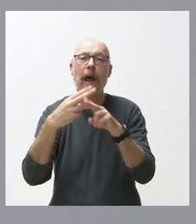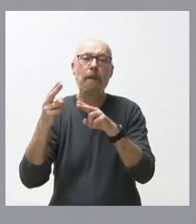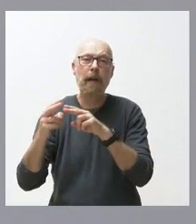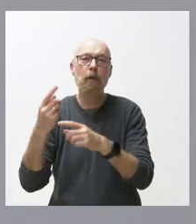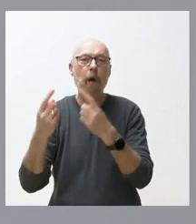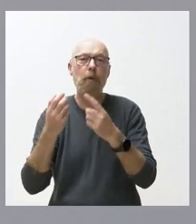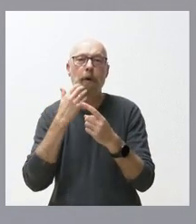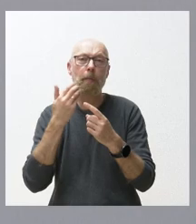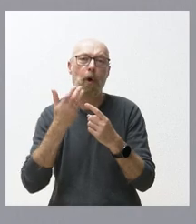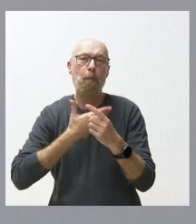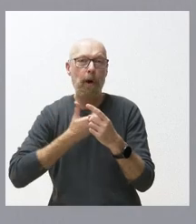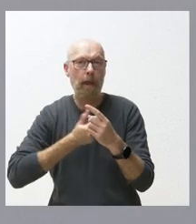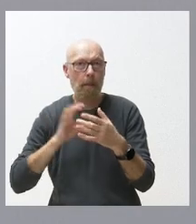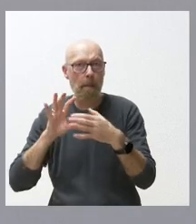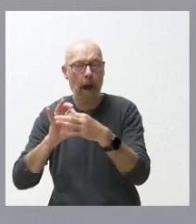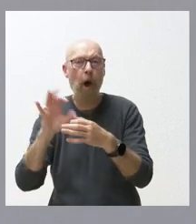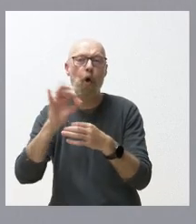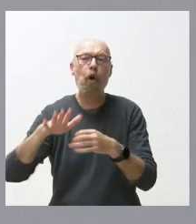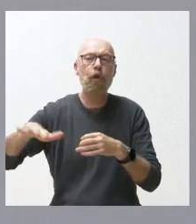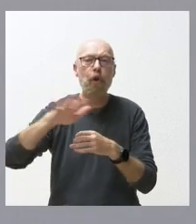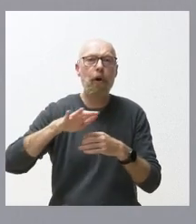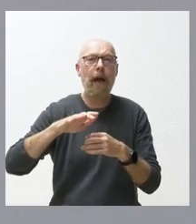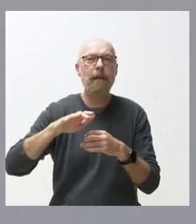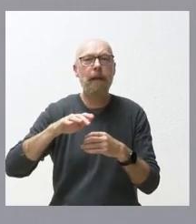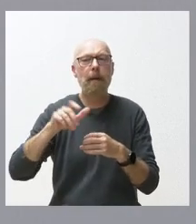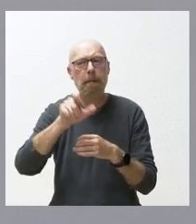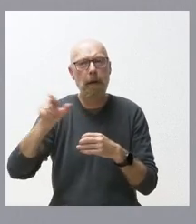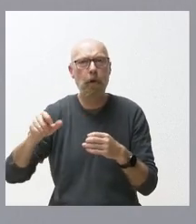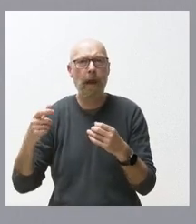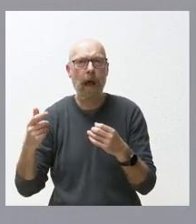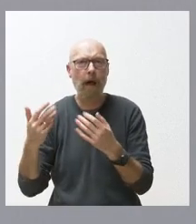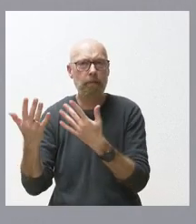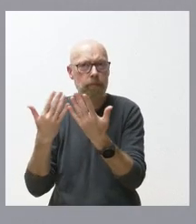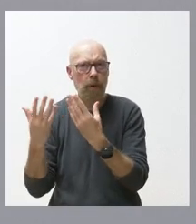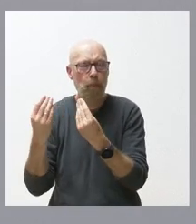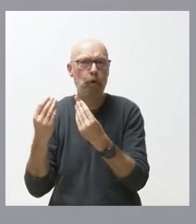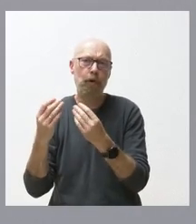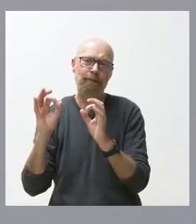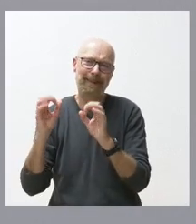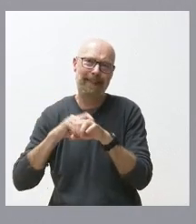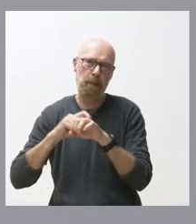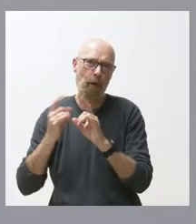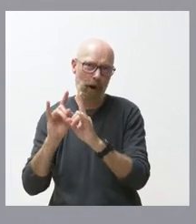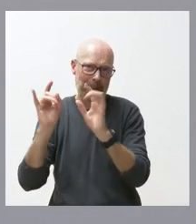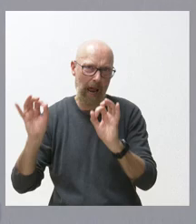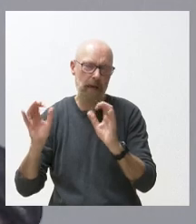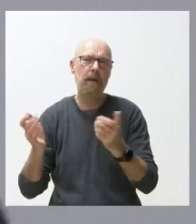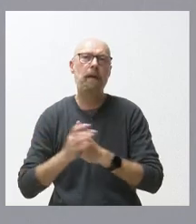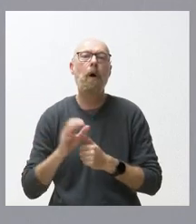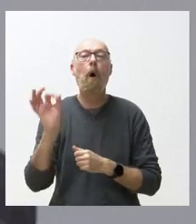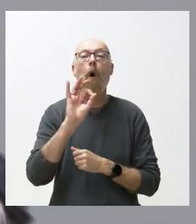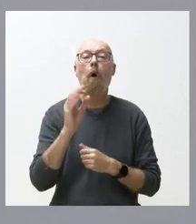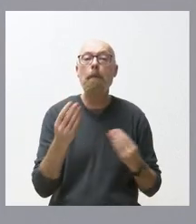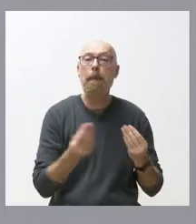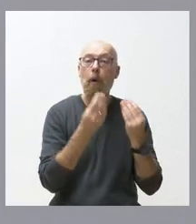municipal algunas zonas donde hay concentración de personas de carácter forestal o bien mejorando las